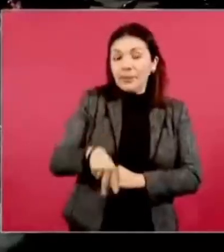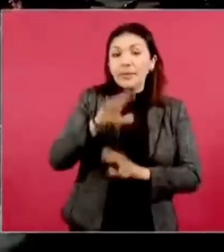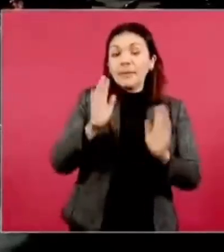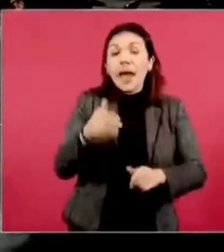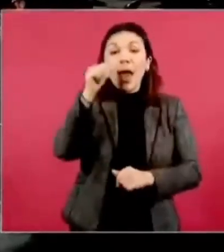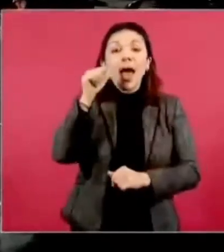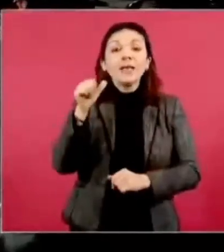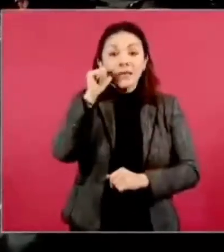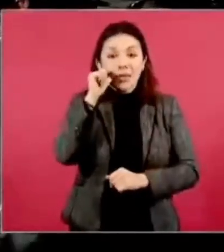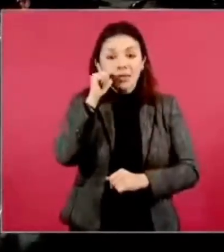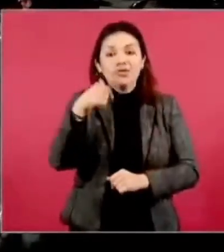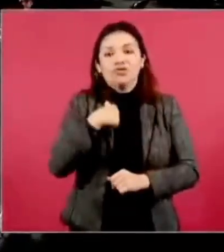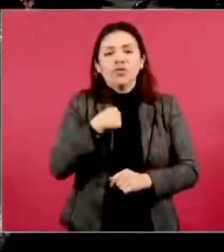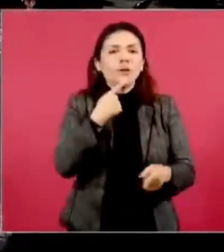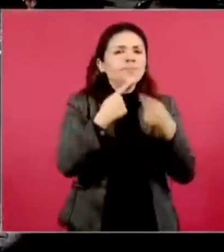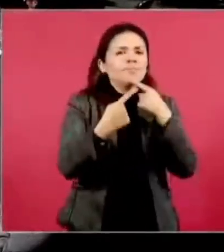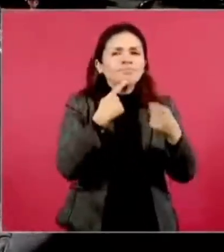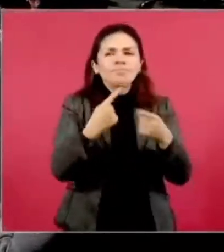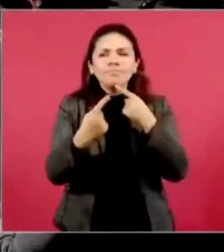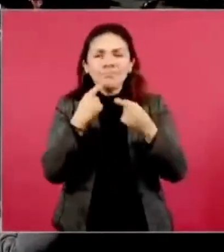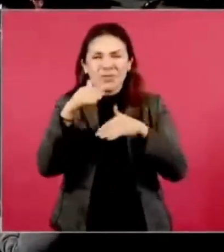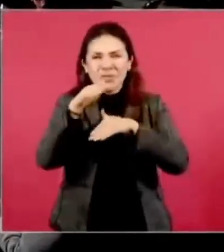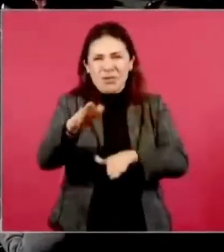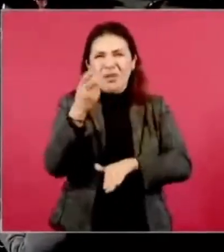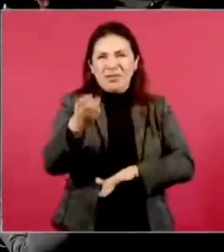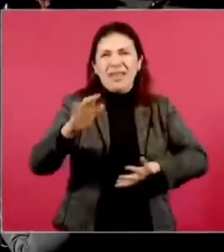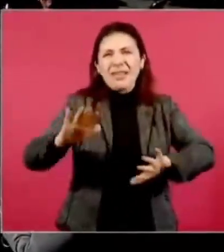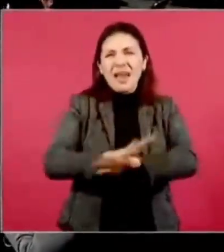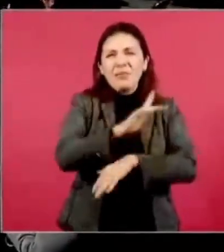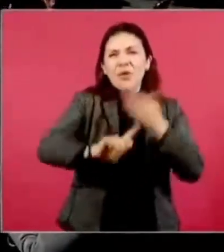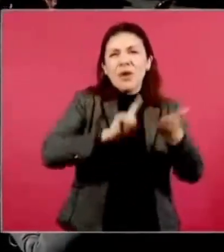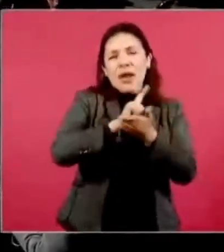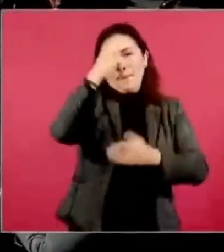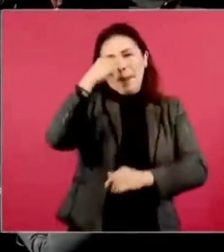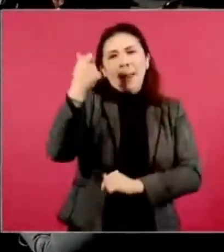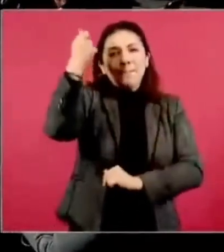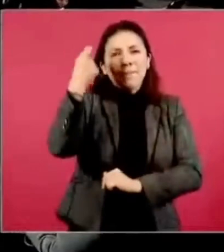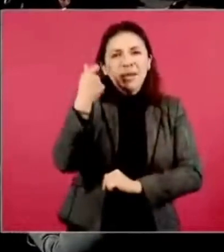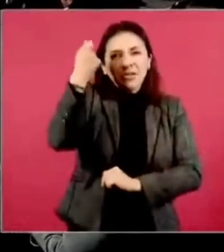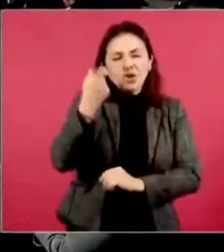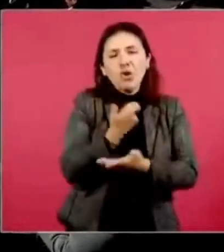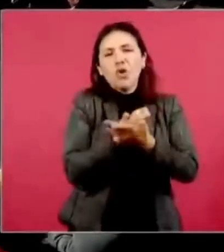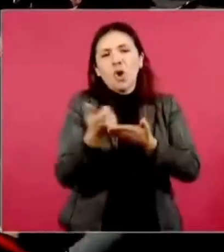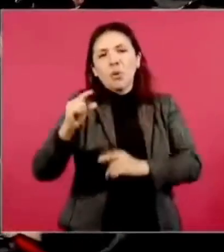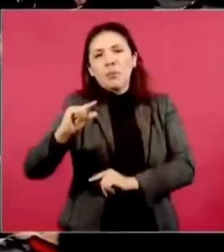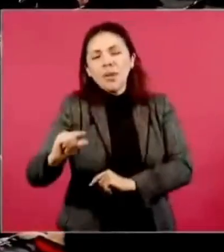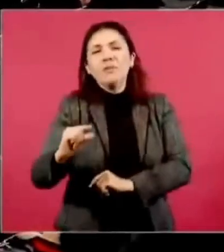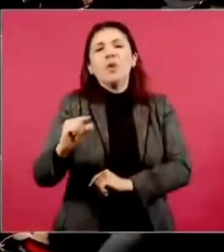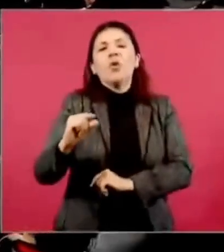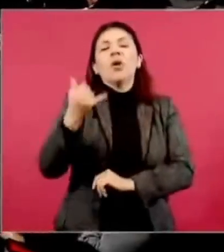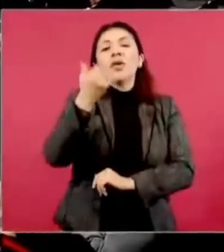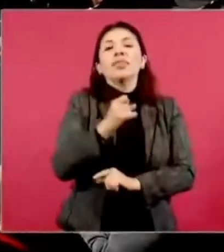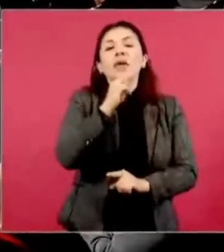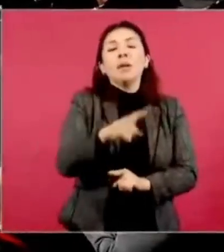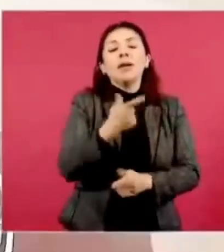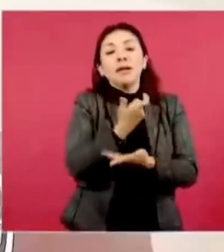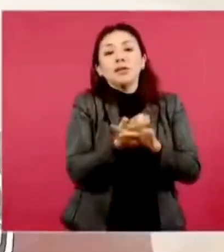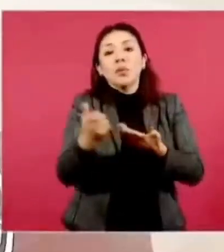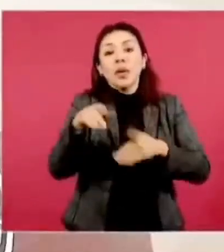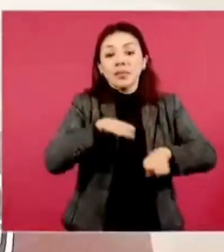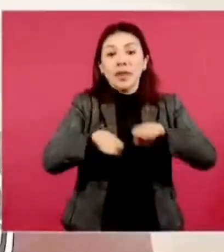Estuvimos hablando ya de las reformas de pensiones, de salario mínimo y también de los salarios mínimos para